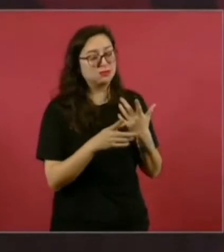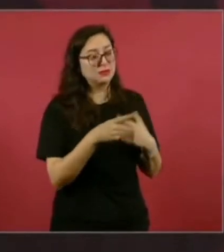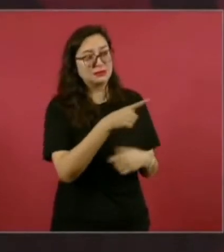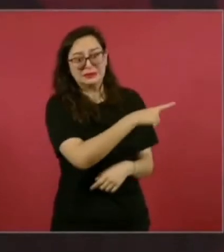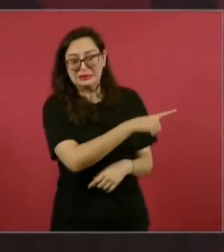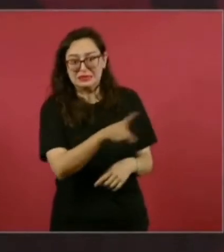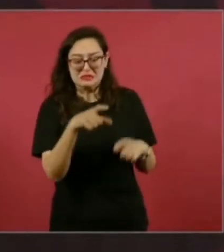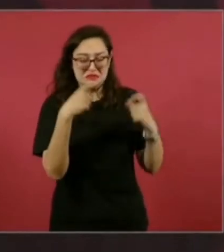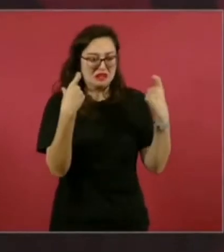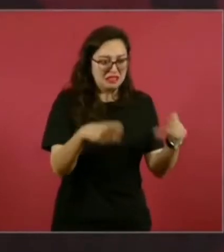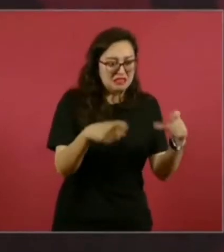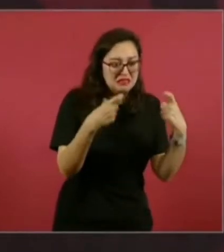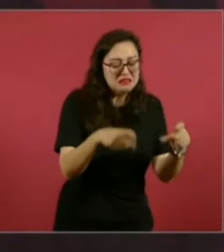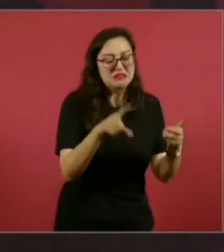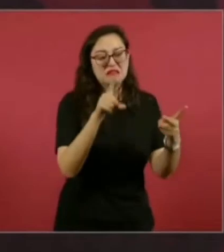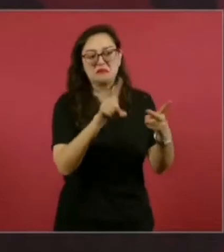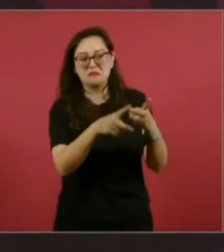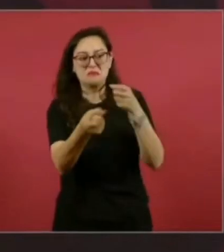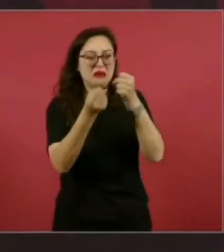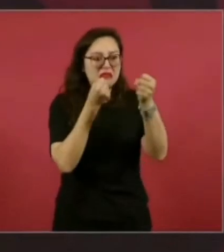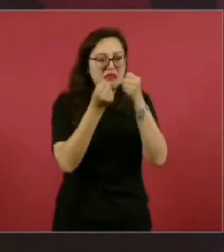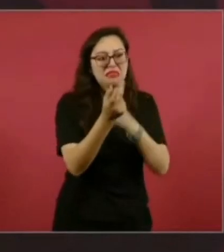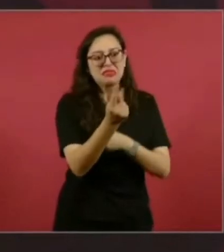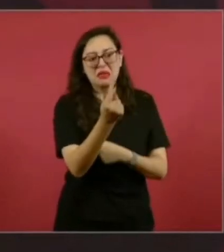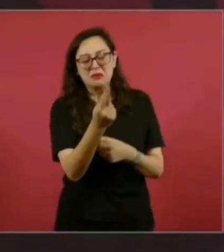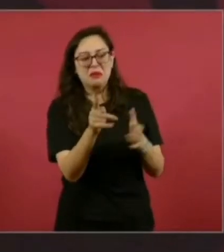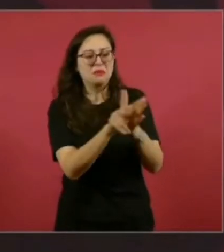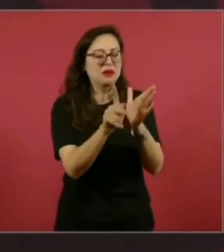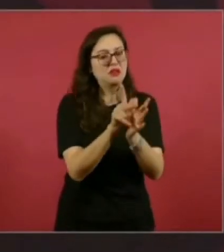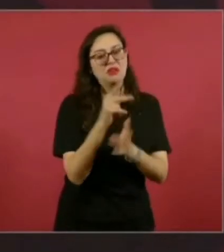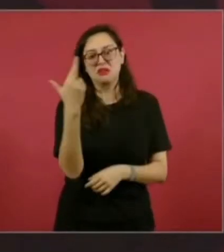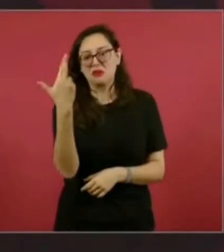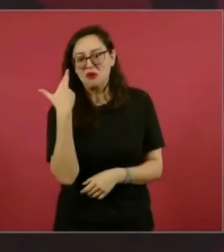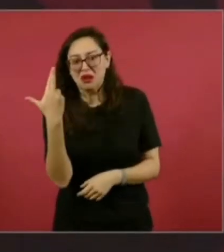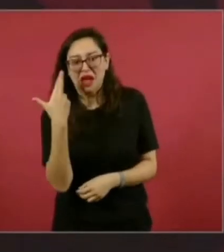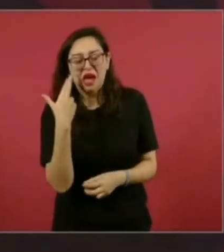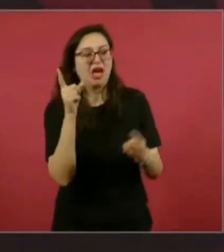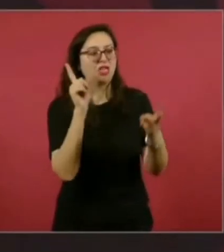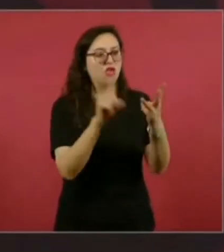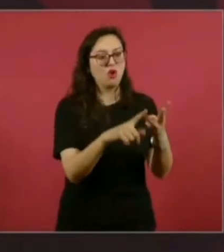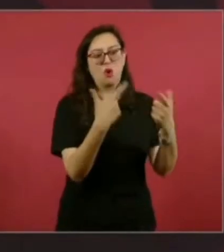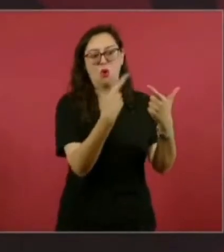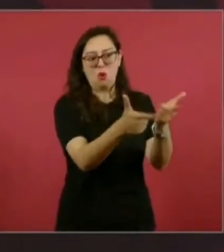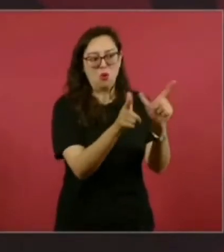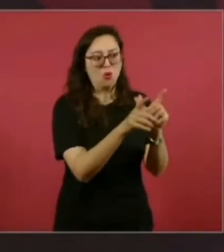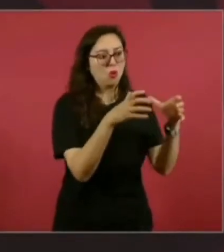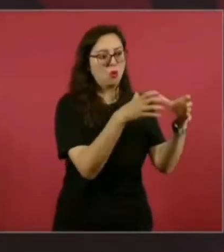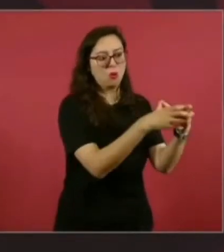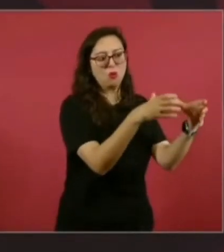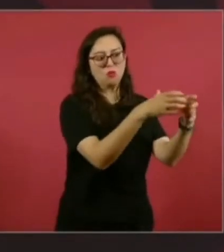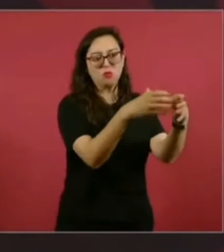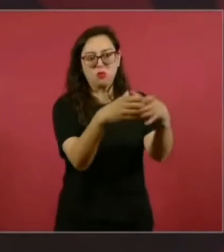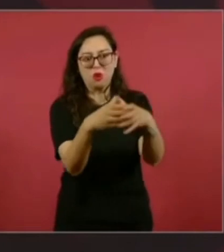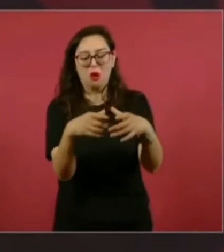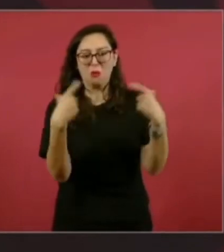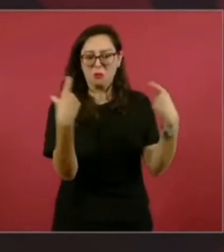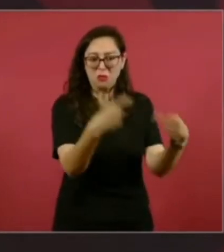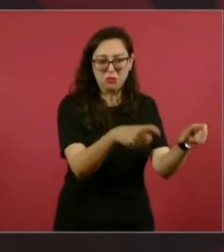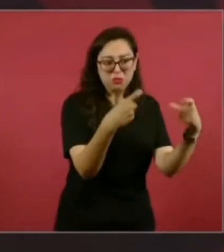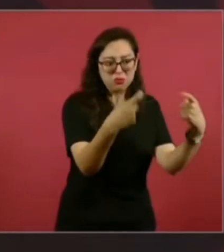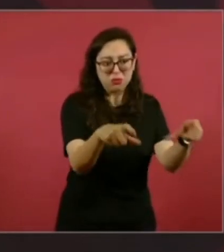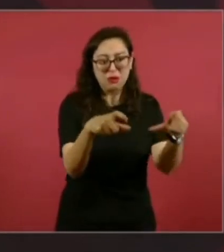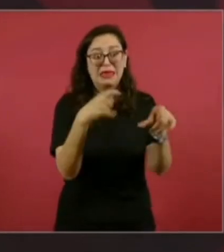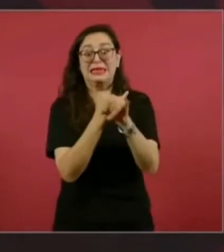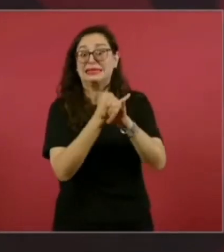de información o manipulación, los grupos de intereses creados